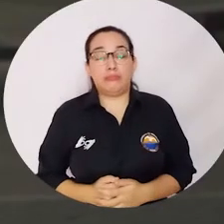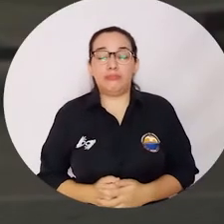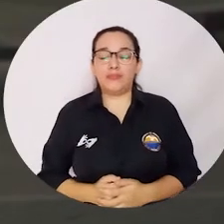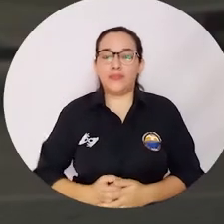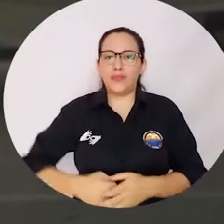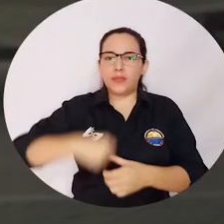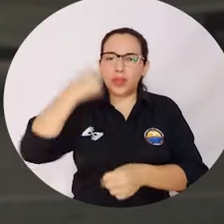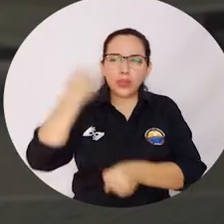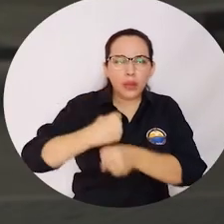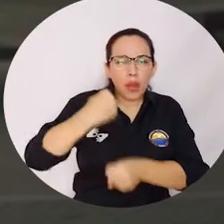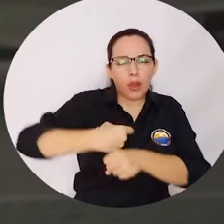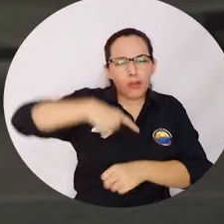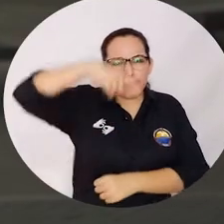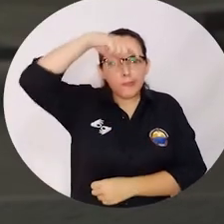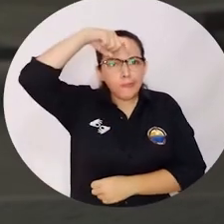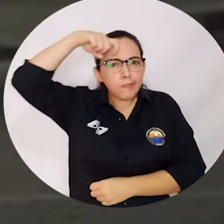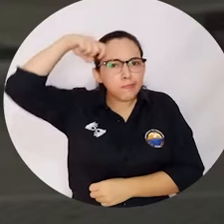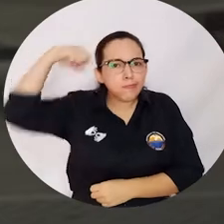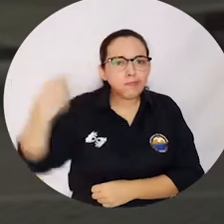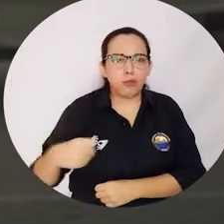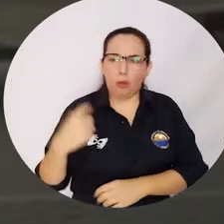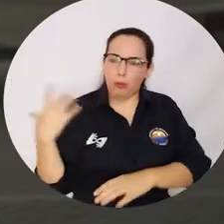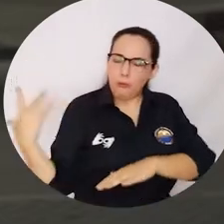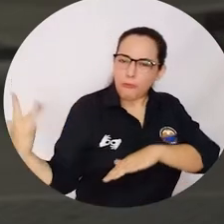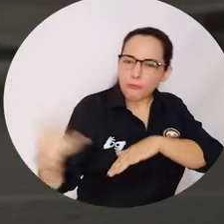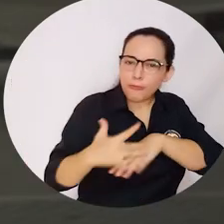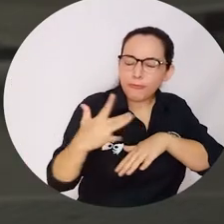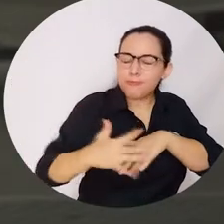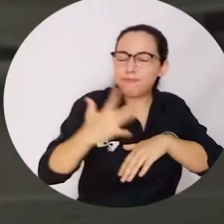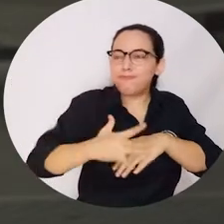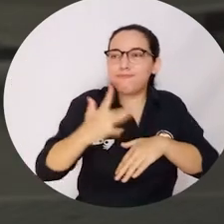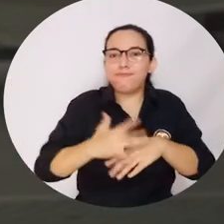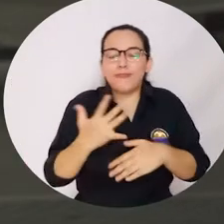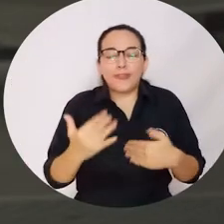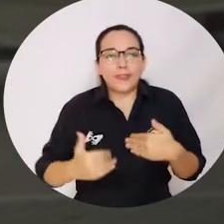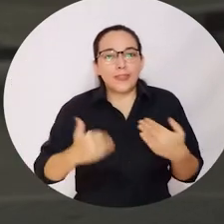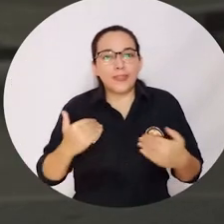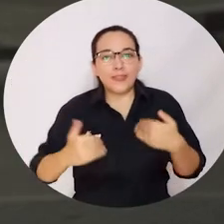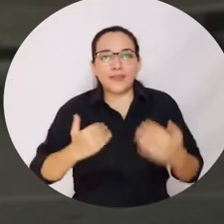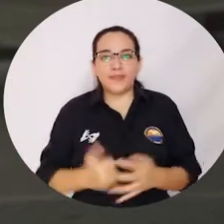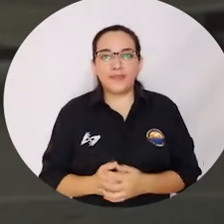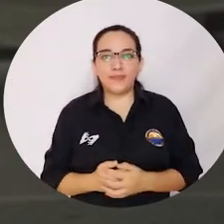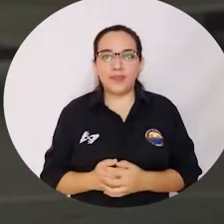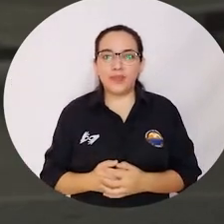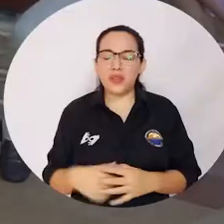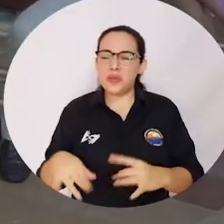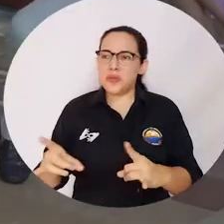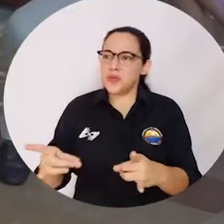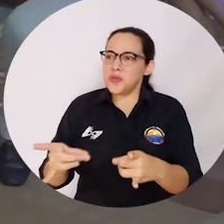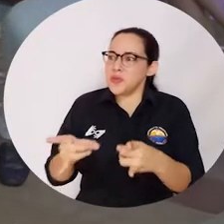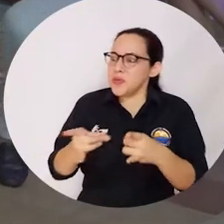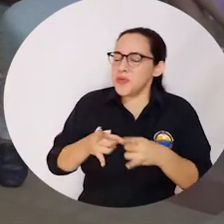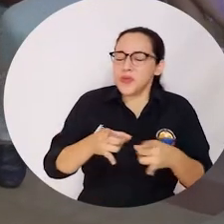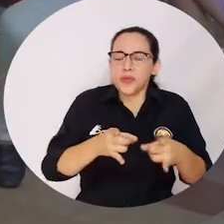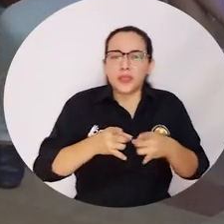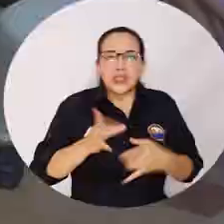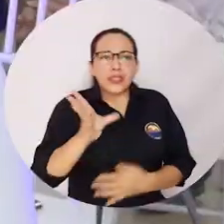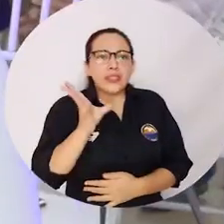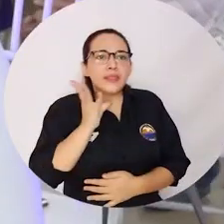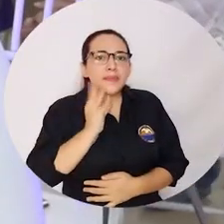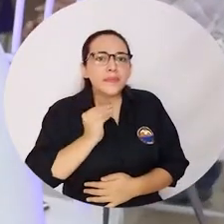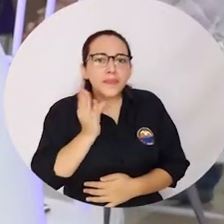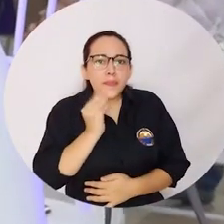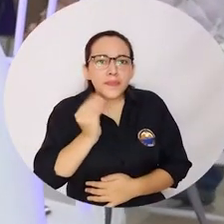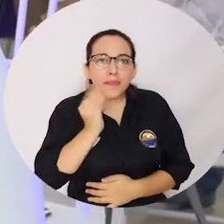trabajo arduo, es un trabajo motivador, es un trabajo que se llena uno de muchas experiencias